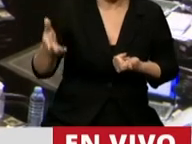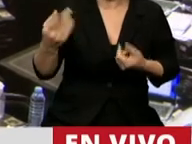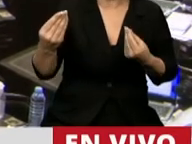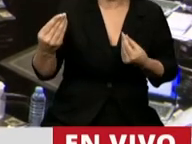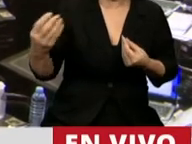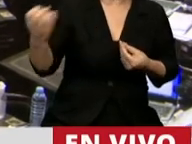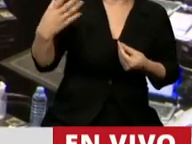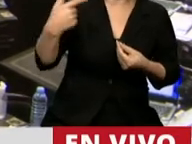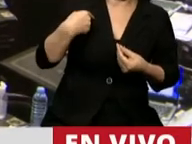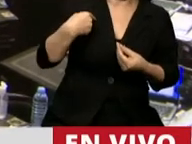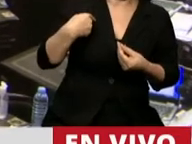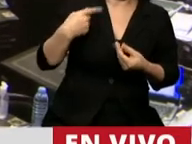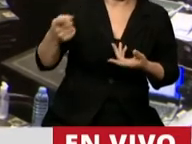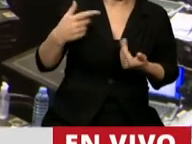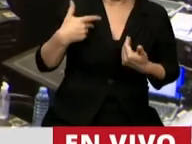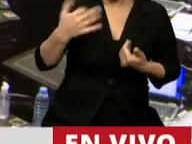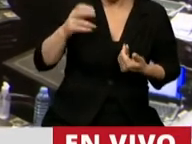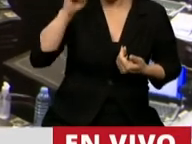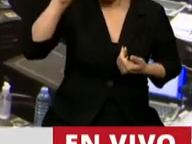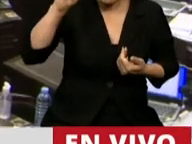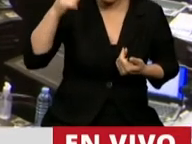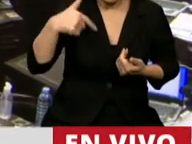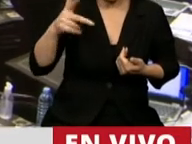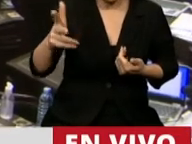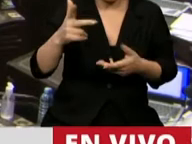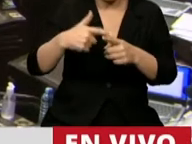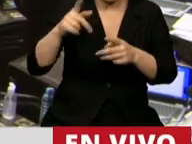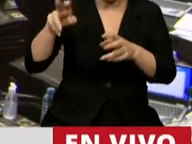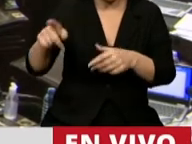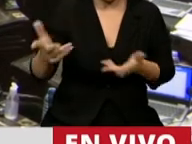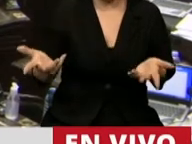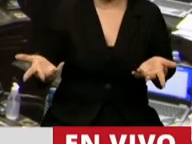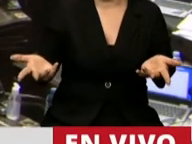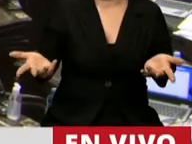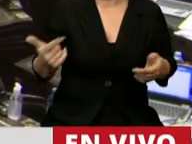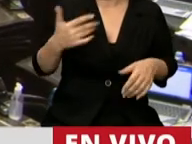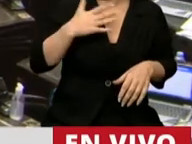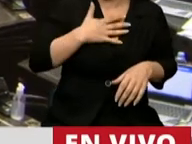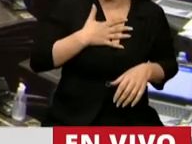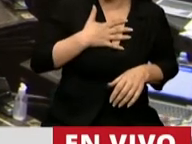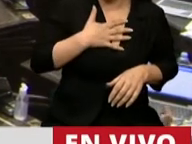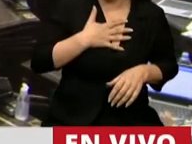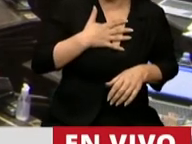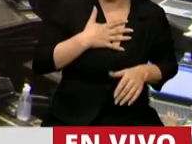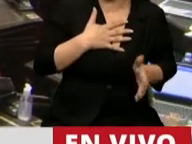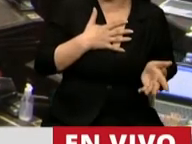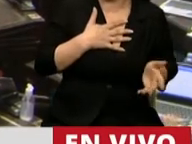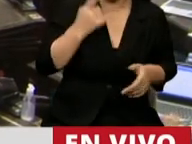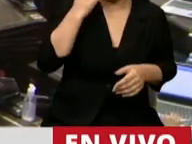agraviado para plantearlo en la cuestión de privilegio. Yo no creo